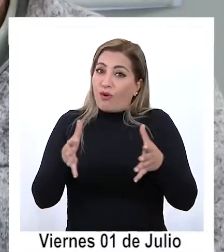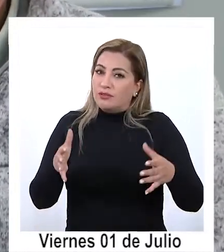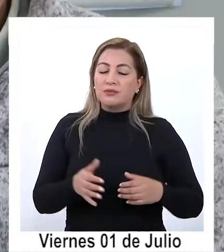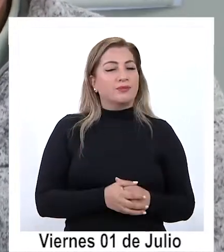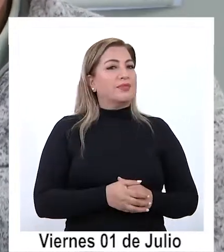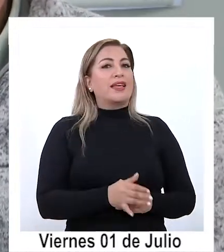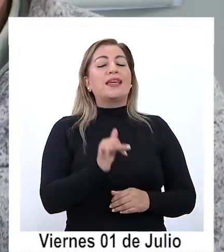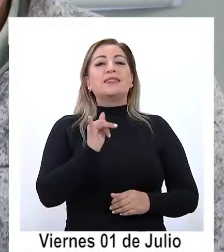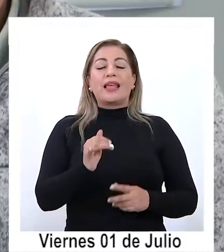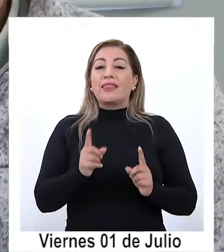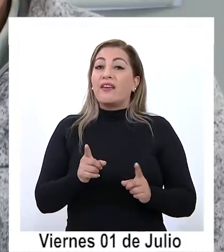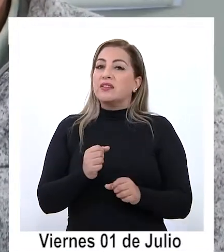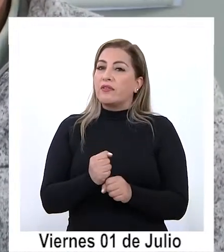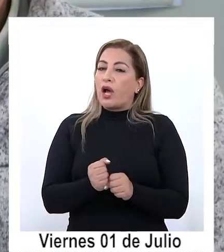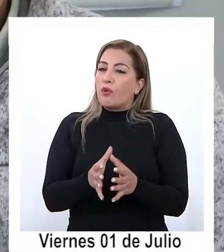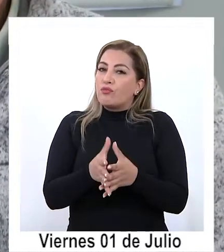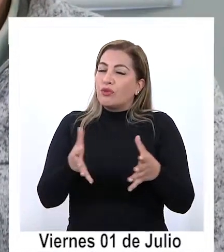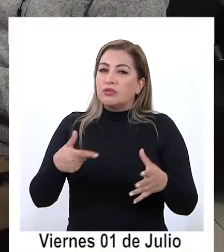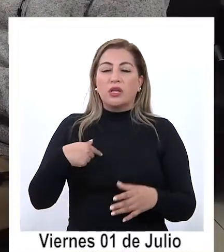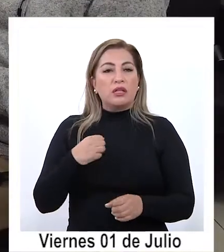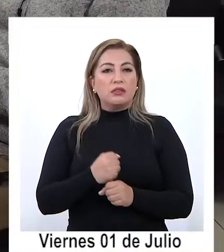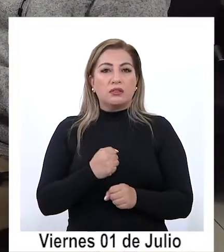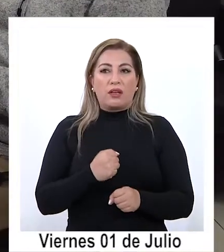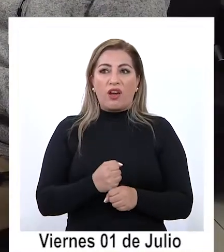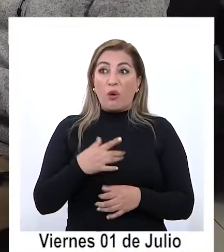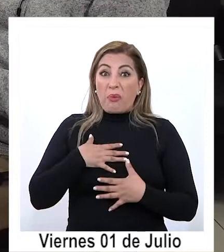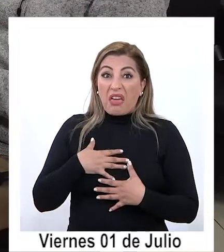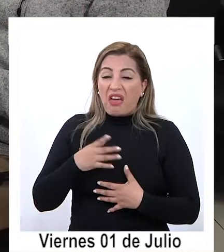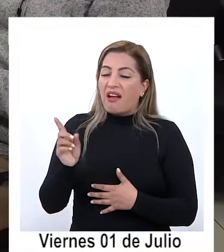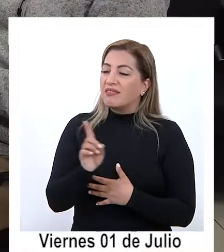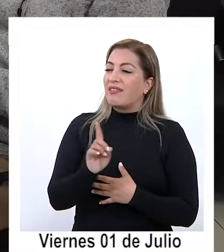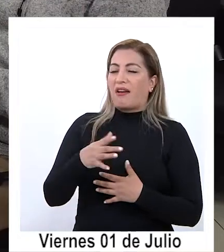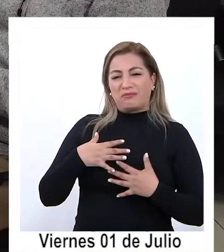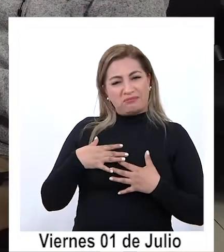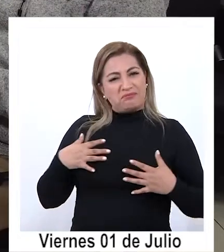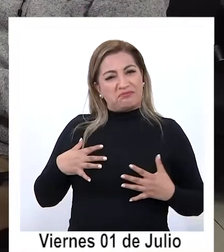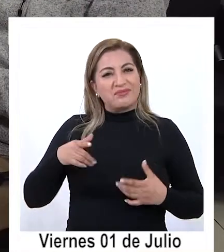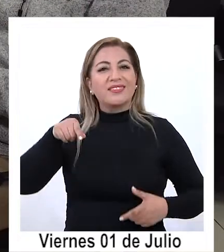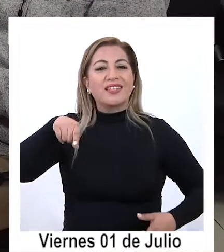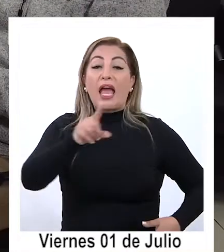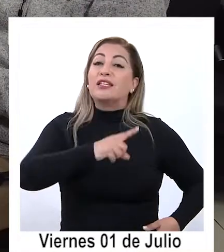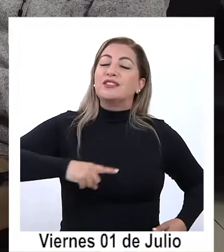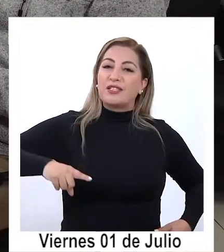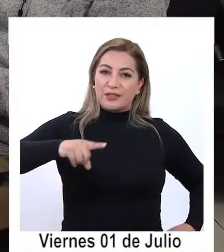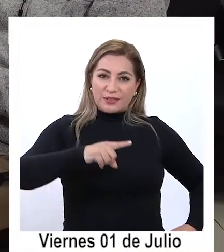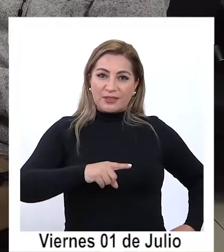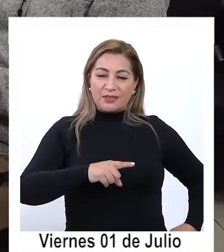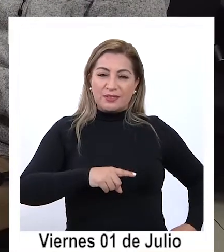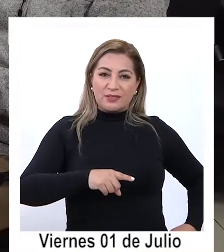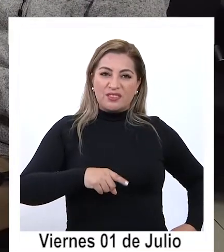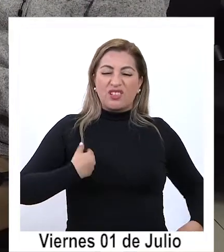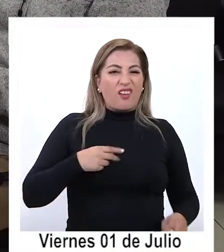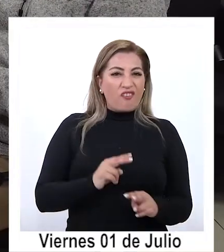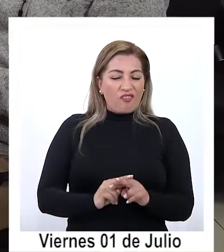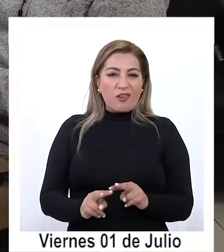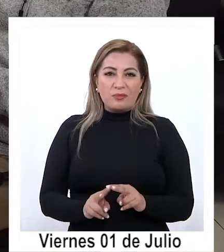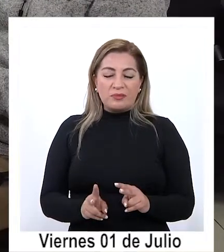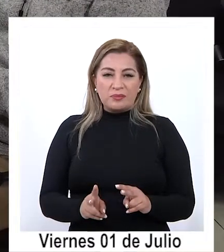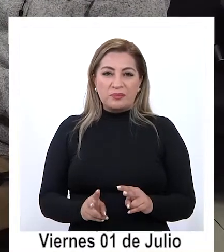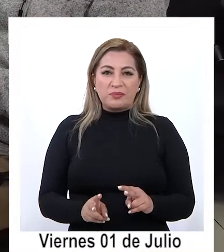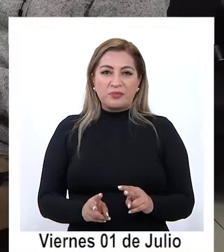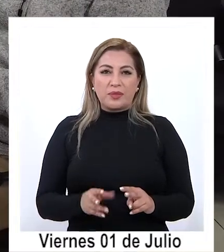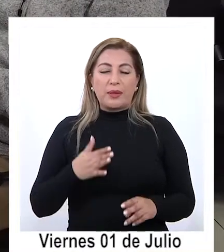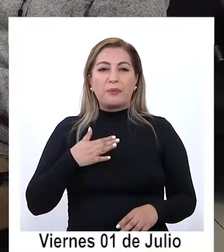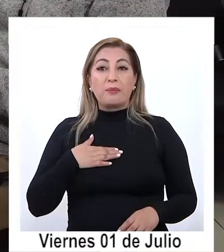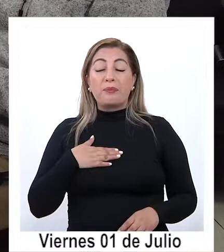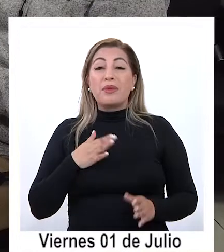sí hay que trabajar mucho y al trabajo no le tenemos miedo así que nosotros lo que vamos a hacer dentro